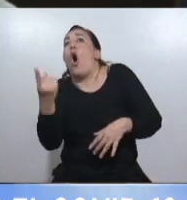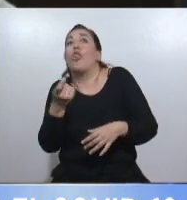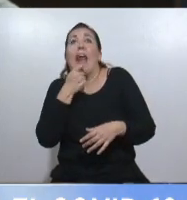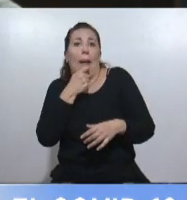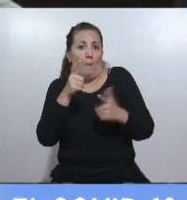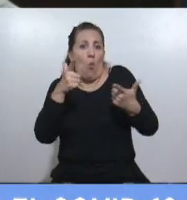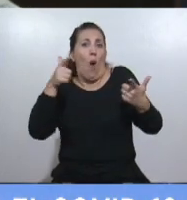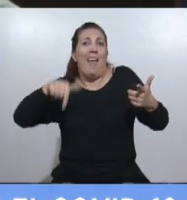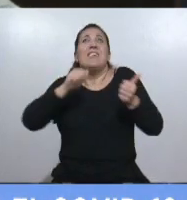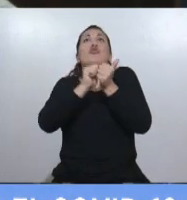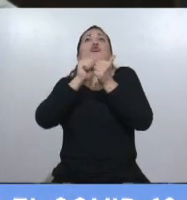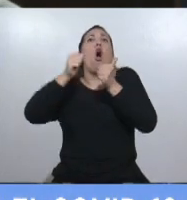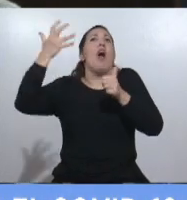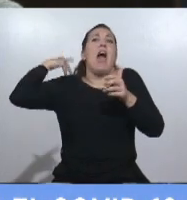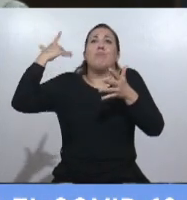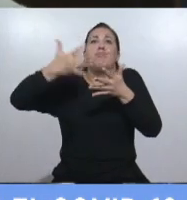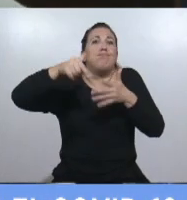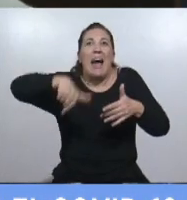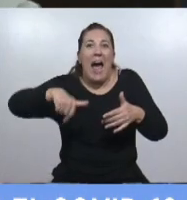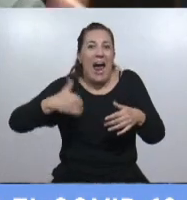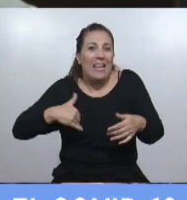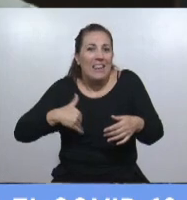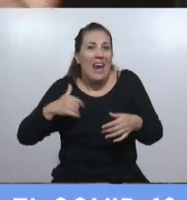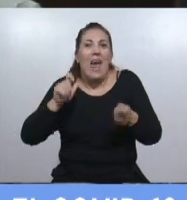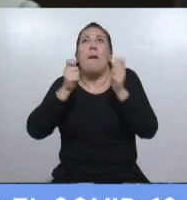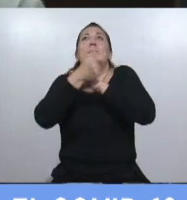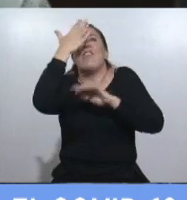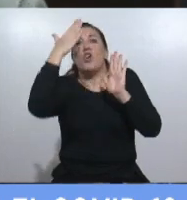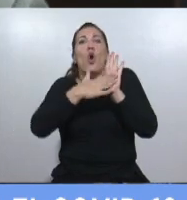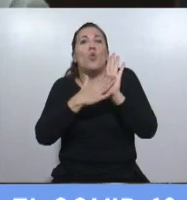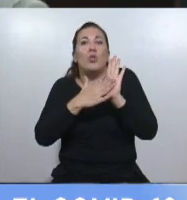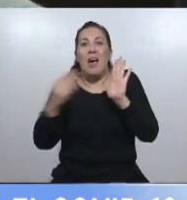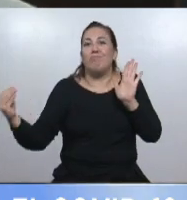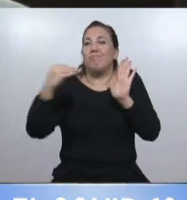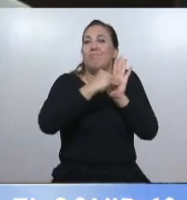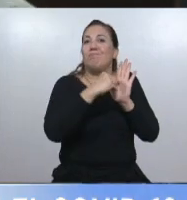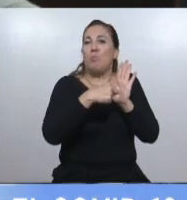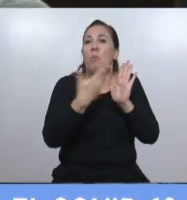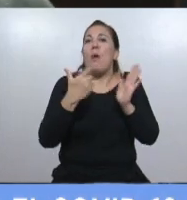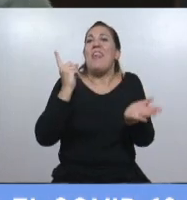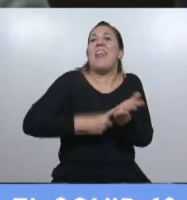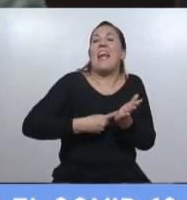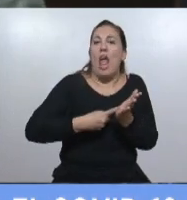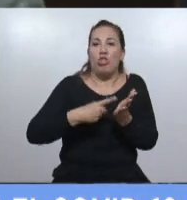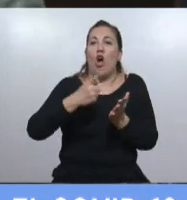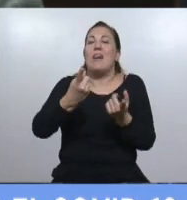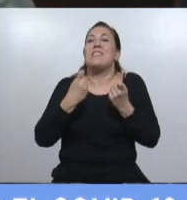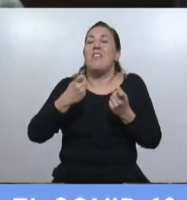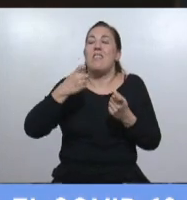la historia reciente desde que se modificó la Constitución y se incorporó la posibilidad de dictar decretos de necesidad